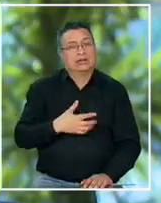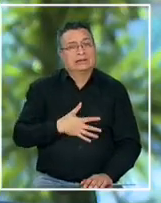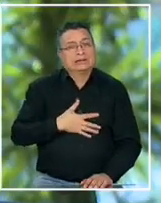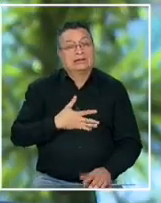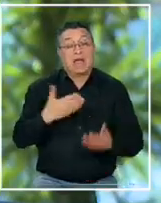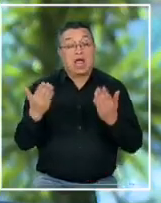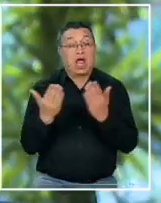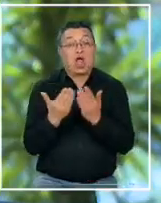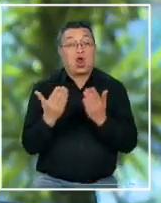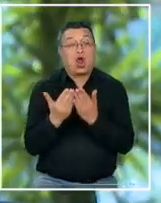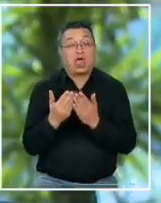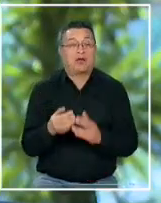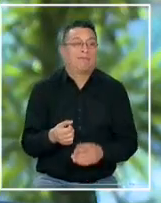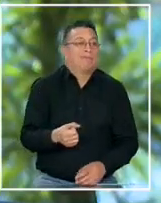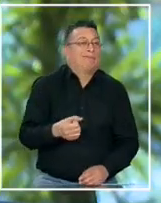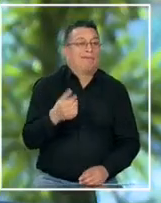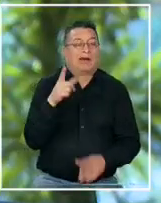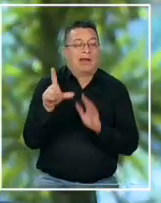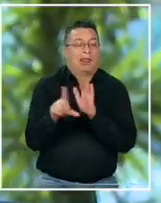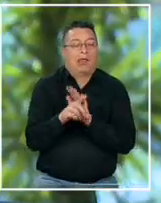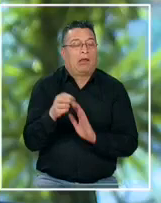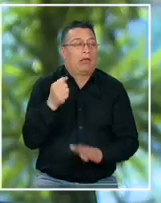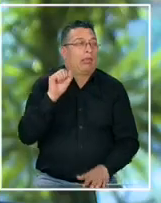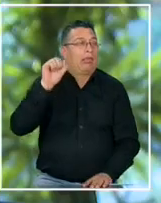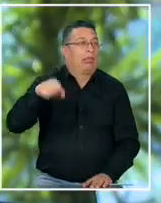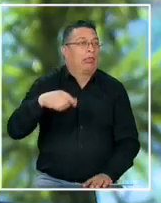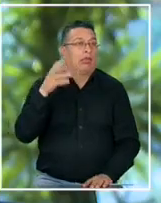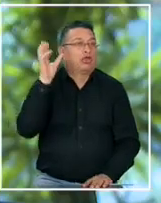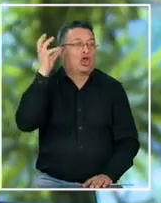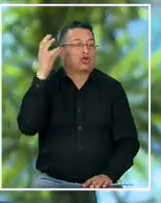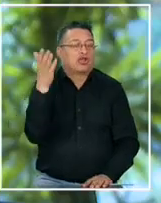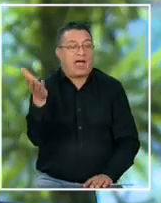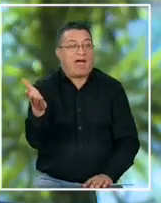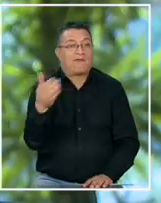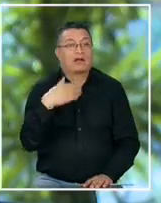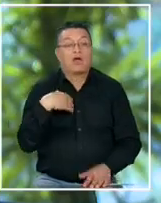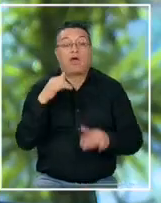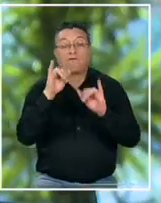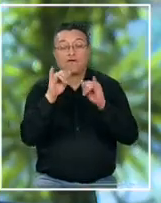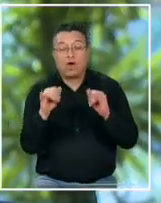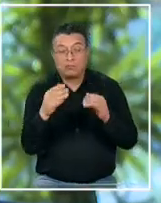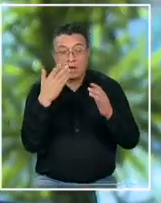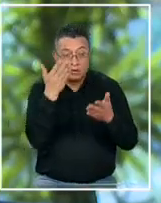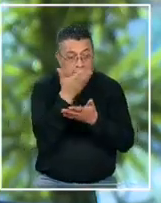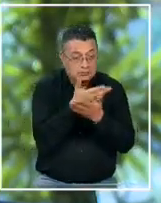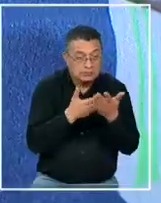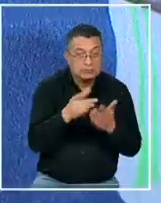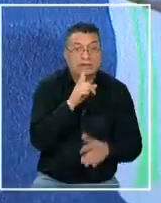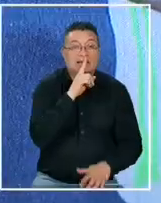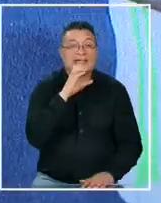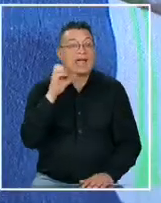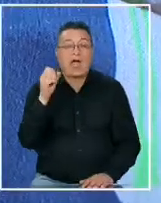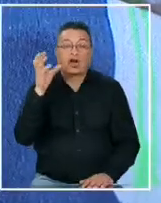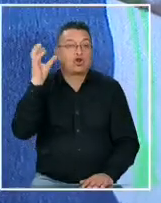los colegios desconocen la ley desconocen incluso la forma de tratar a los niños con TEA